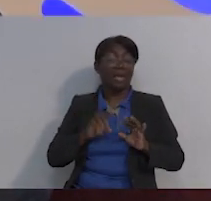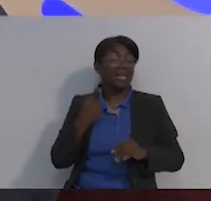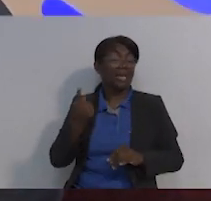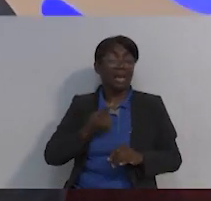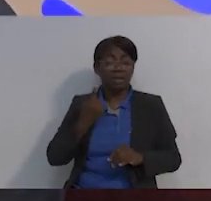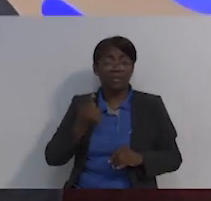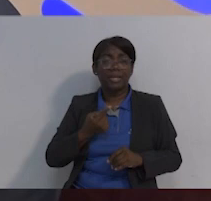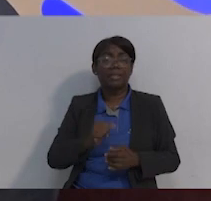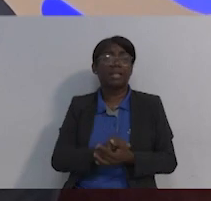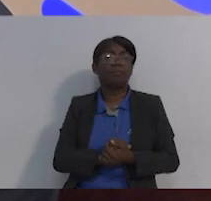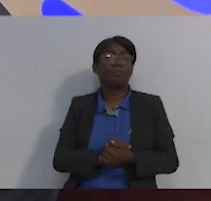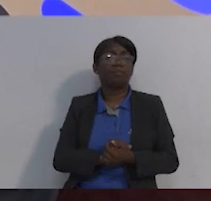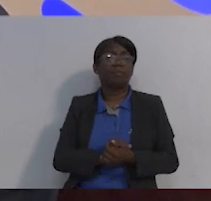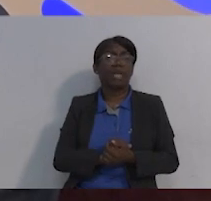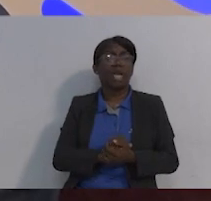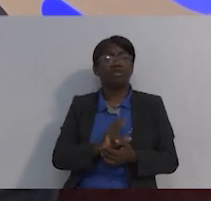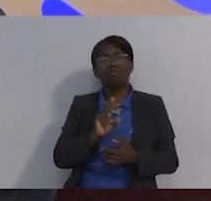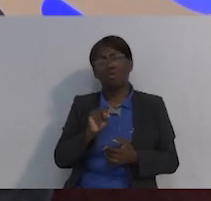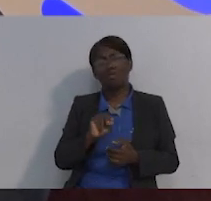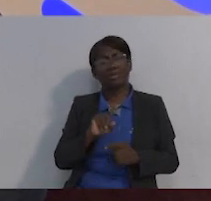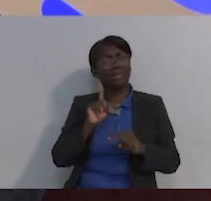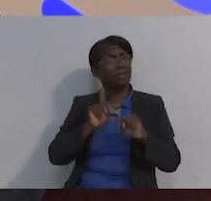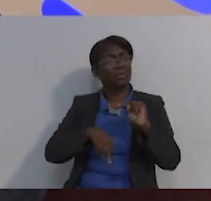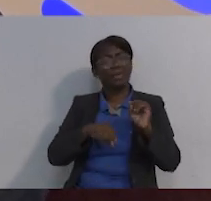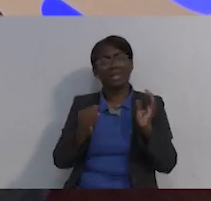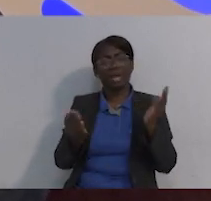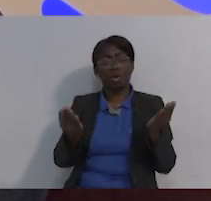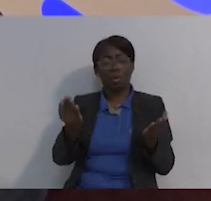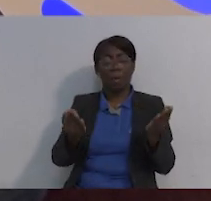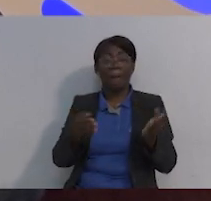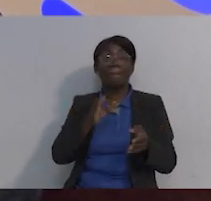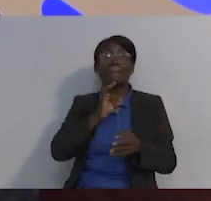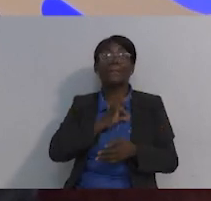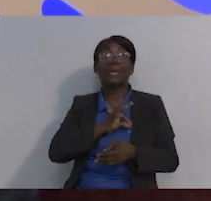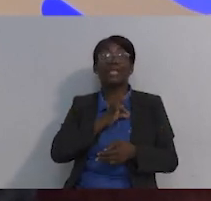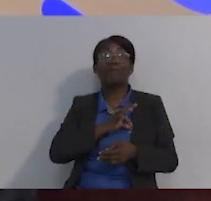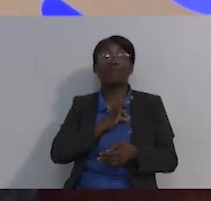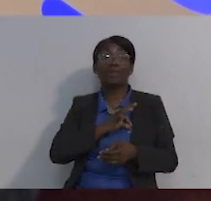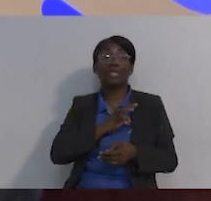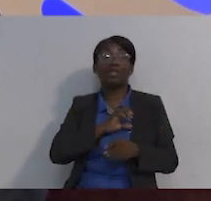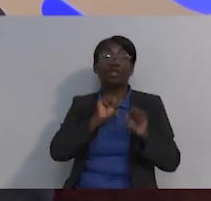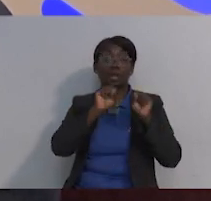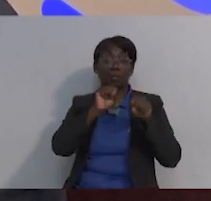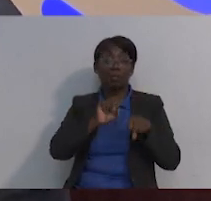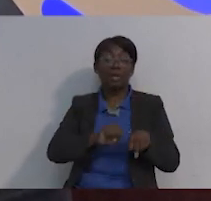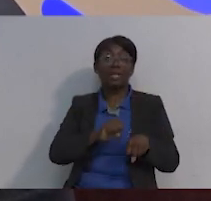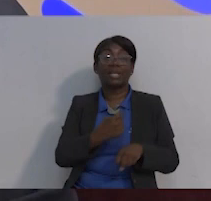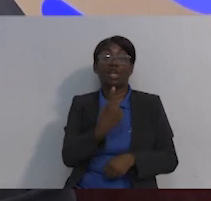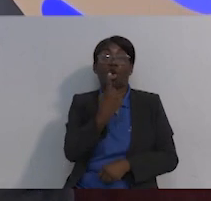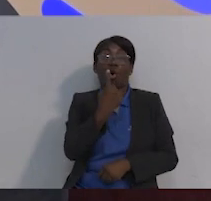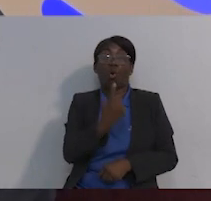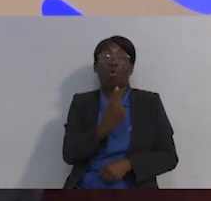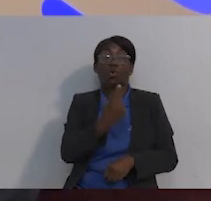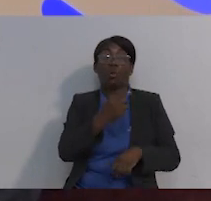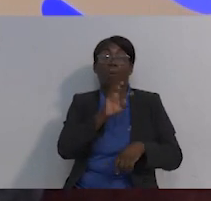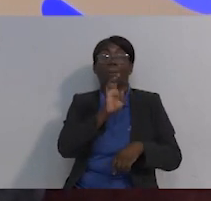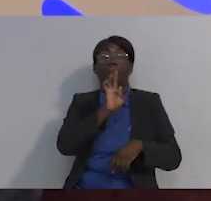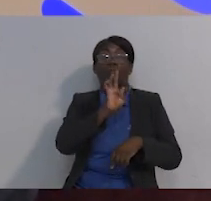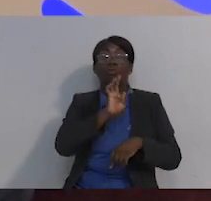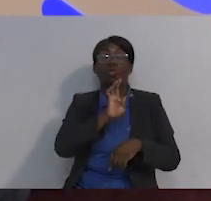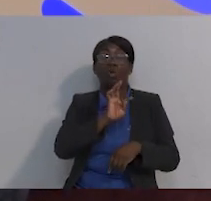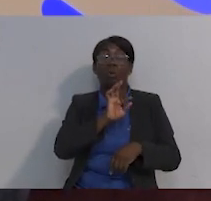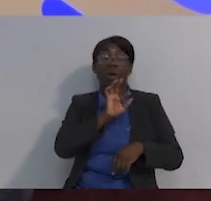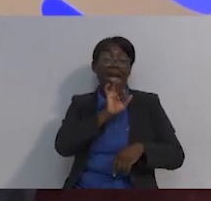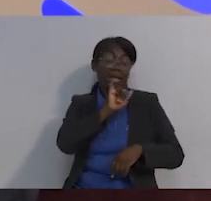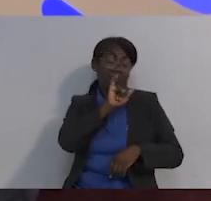es que puede hacer un solo acceso permanente. Que la persona haga reacción al material